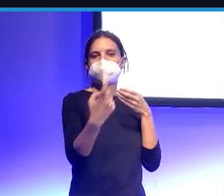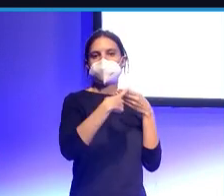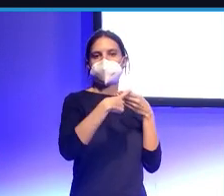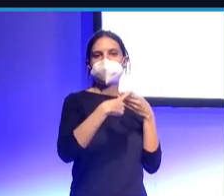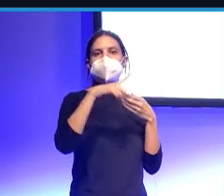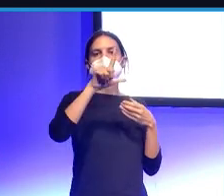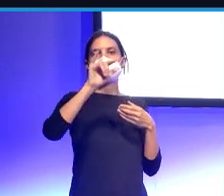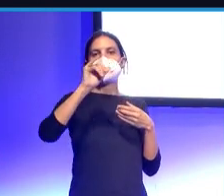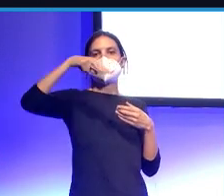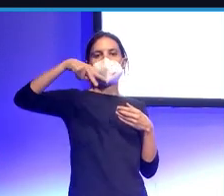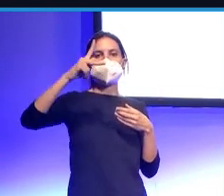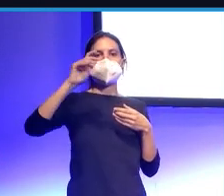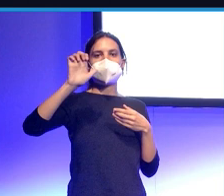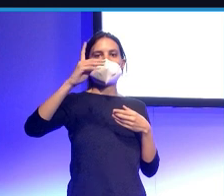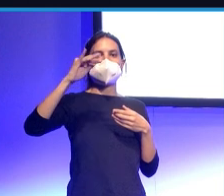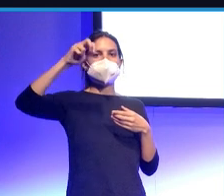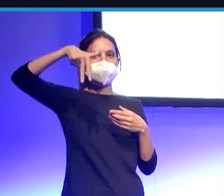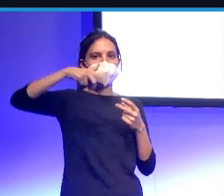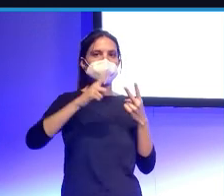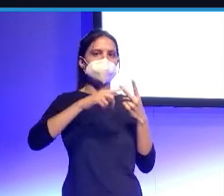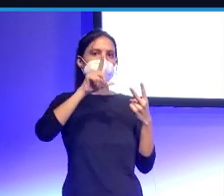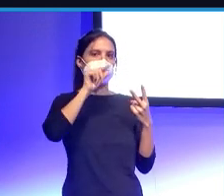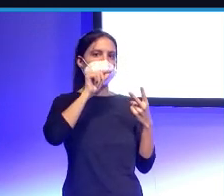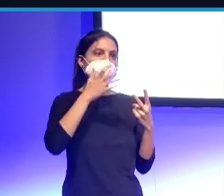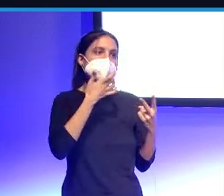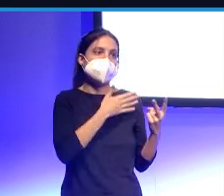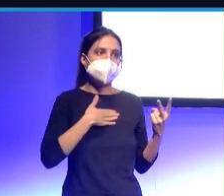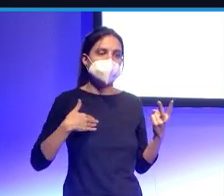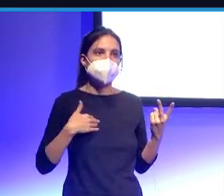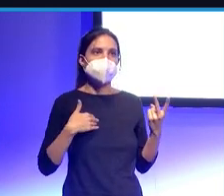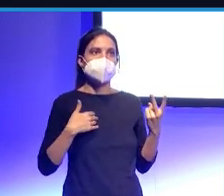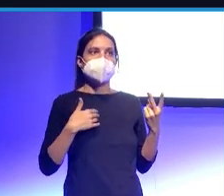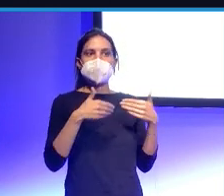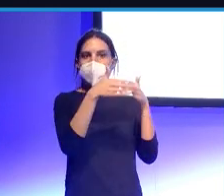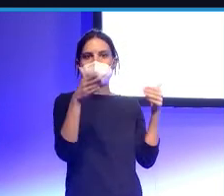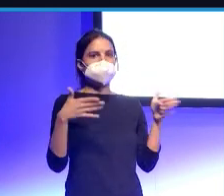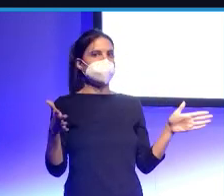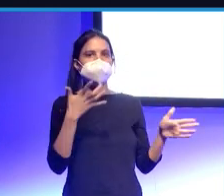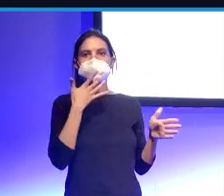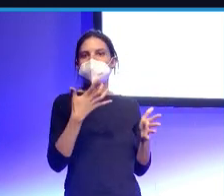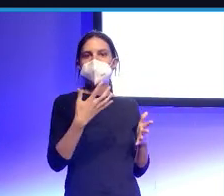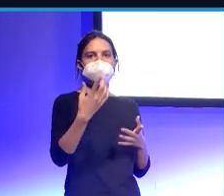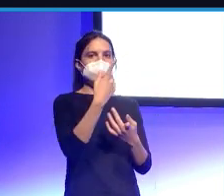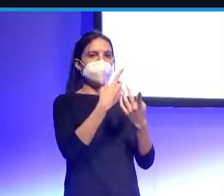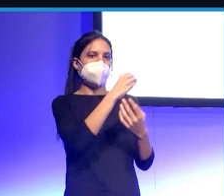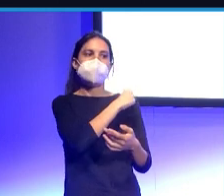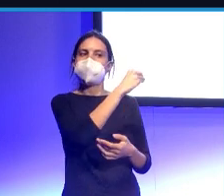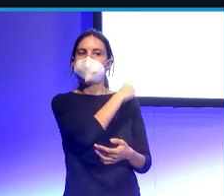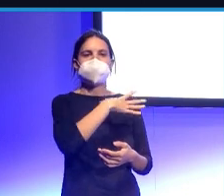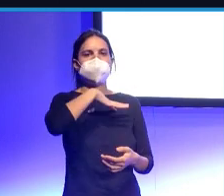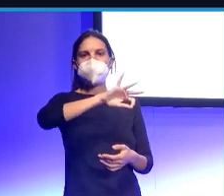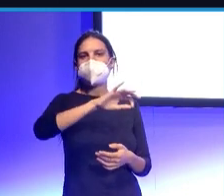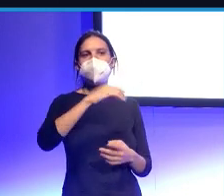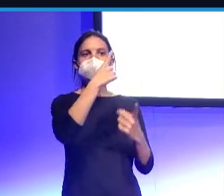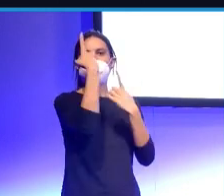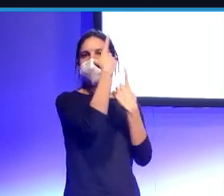y en Twitter si queréis y bueno tenemos los DMs abiertos para cualquier cosa nos podéis mandar preguntas, ideas y